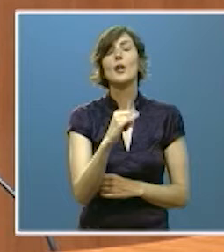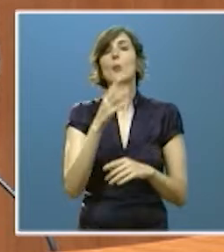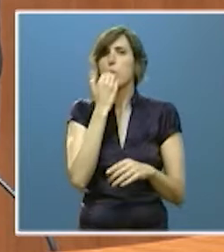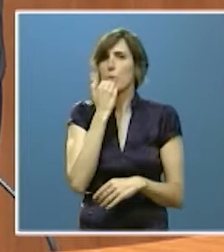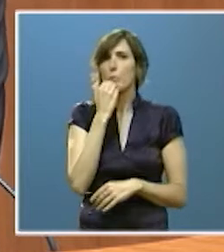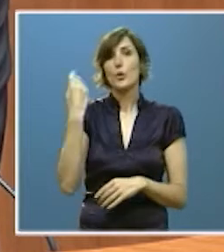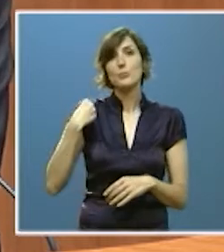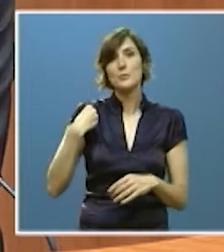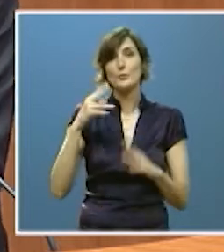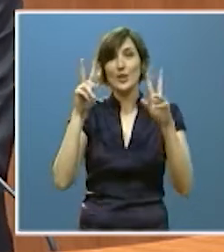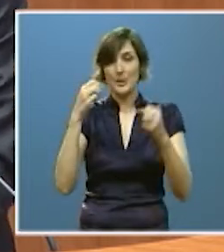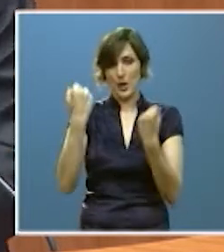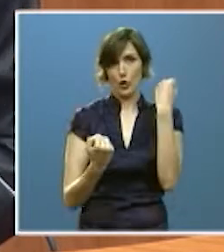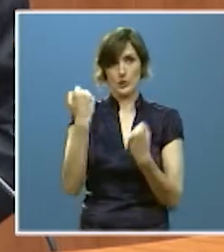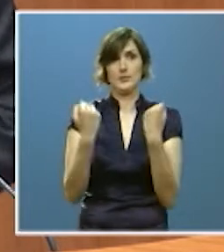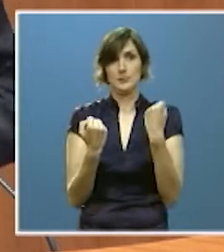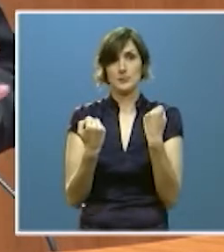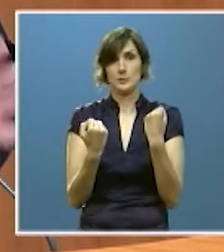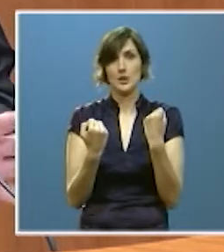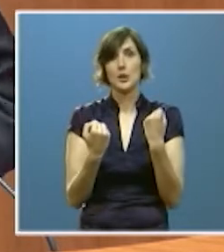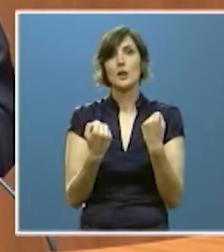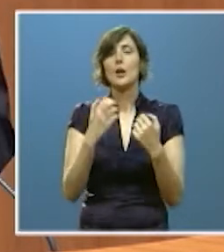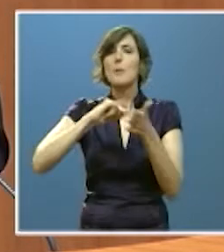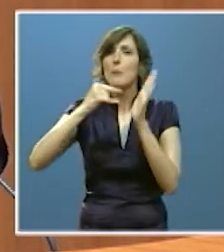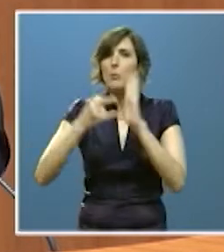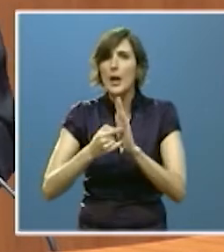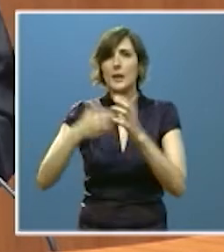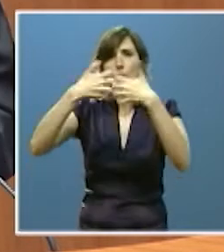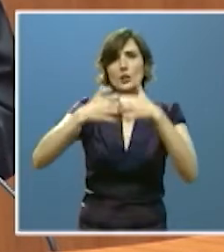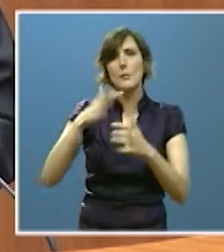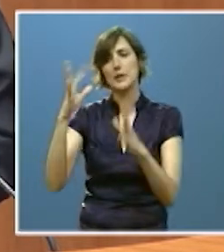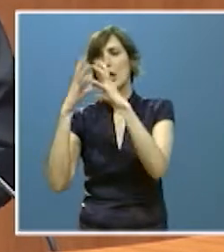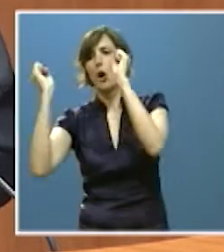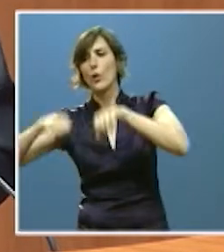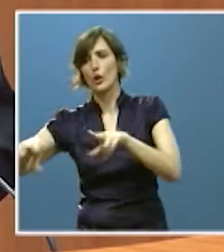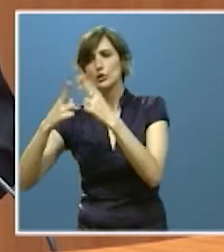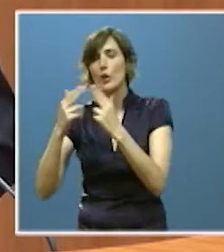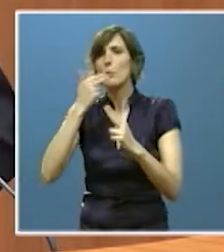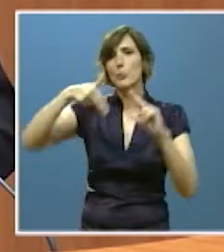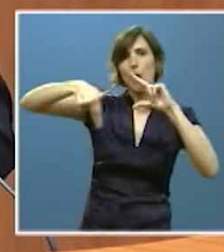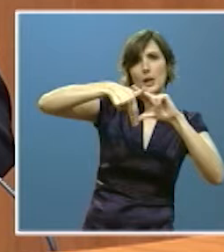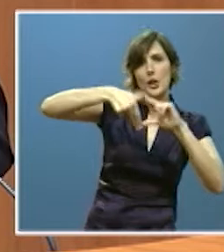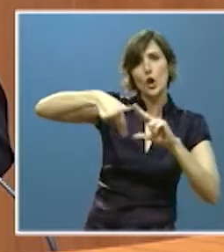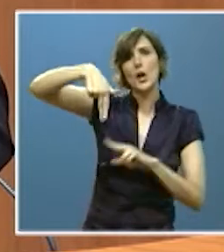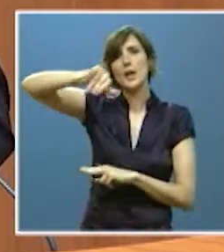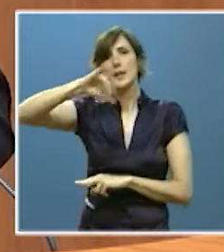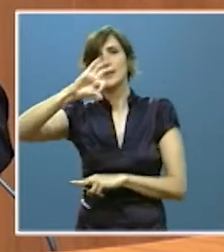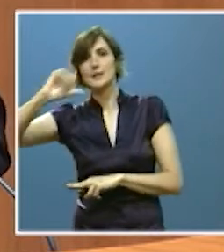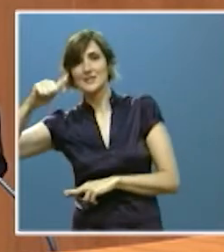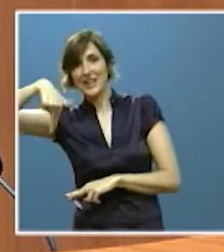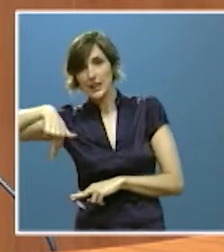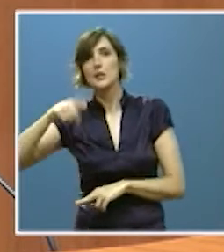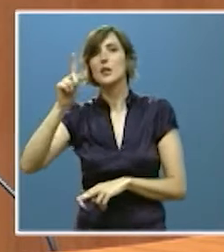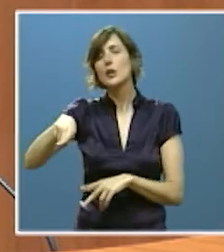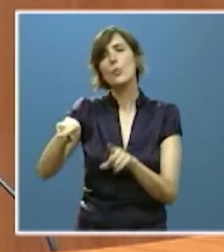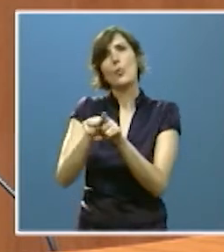reforzado el sector automoción. Los planes industriales y los acuerdos sociales de Renault y de Nissan aportan hoy un horizonte